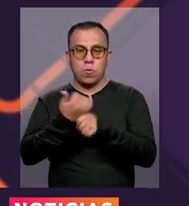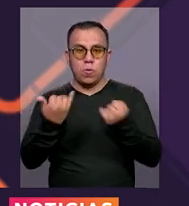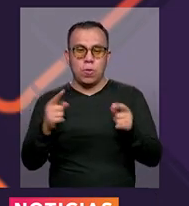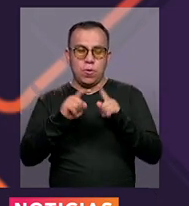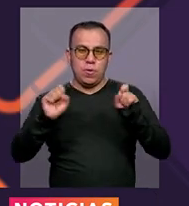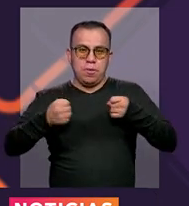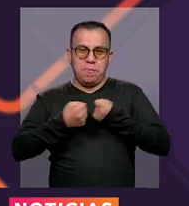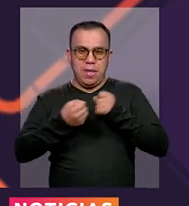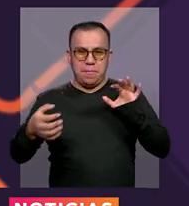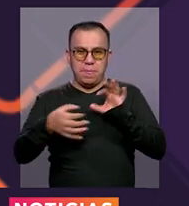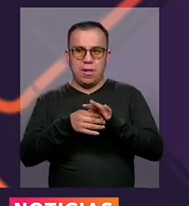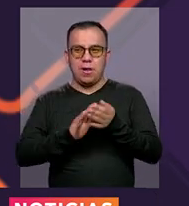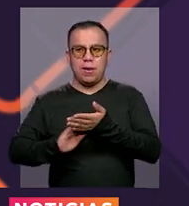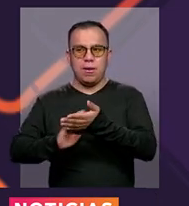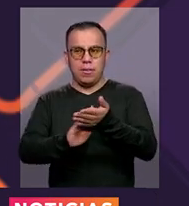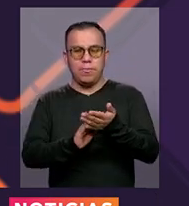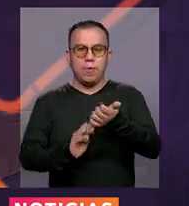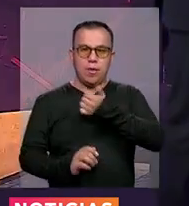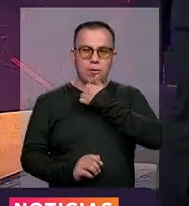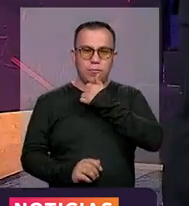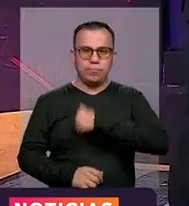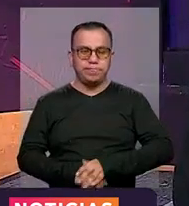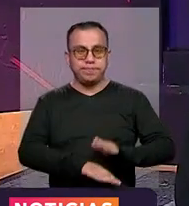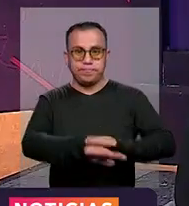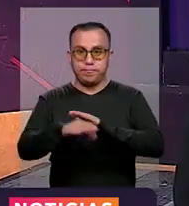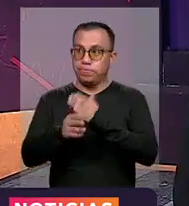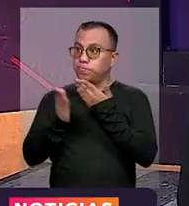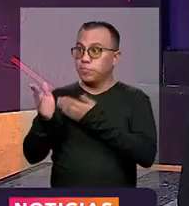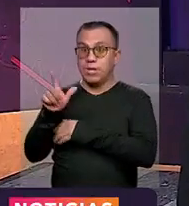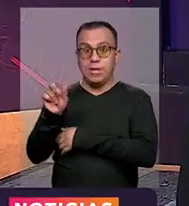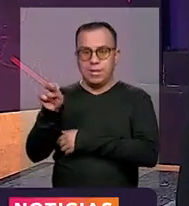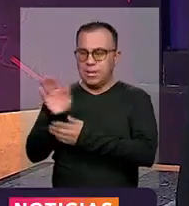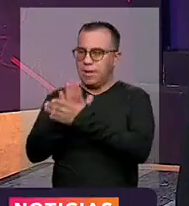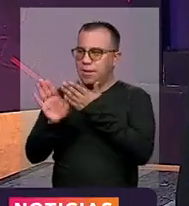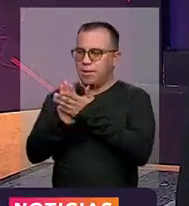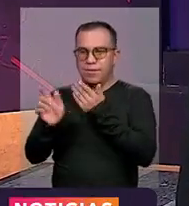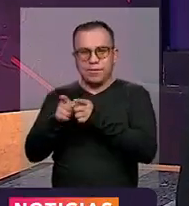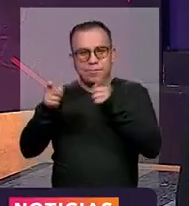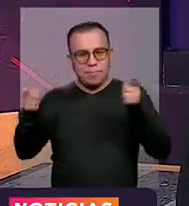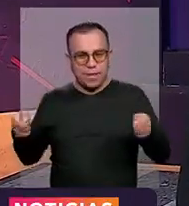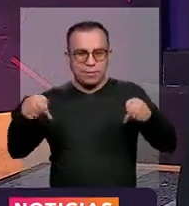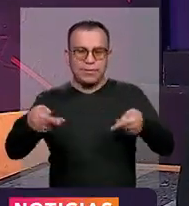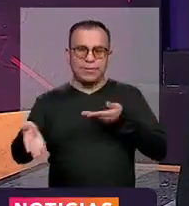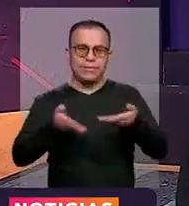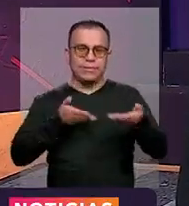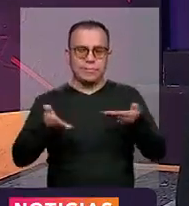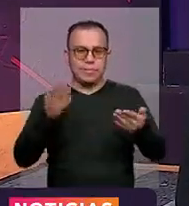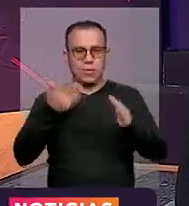empates de red de acueducto. Lina, usted tiene más noticias y esta información de servicio para la comunidad.